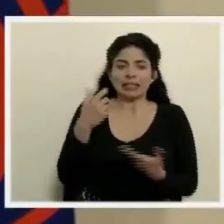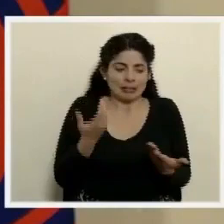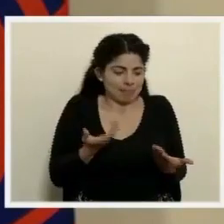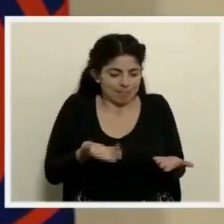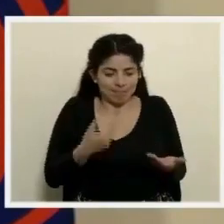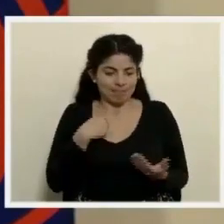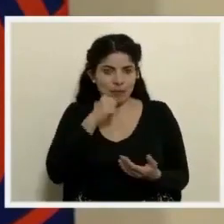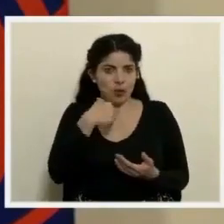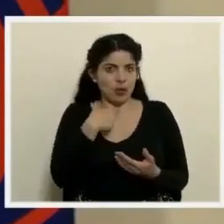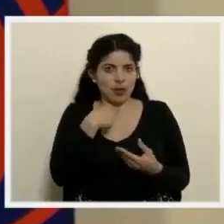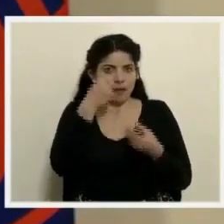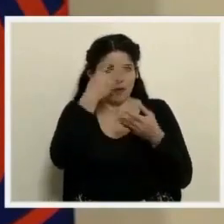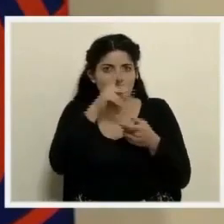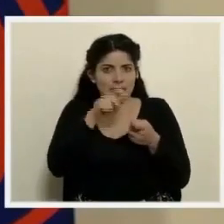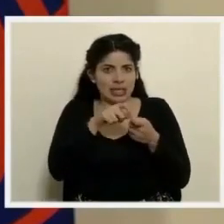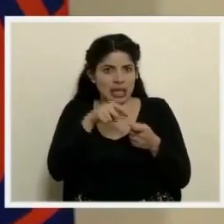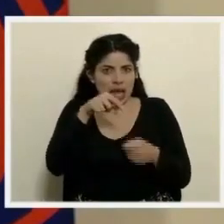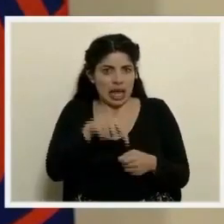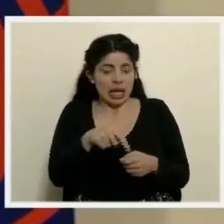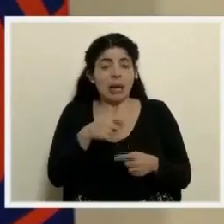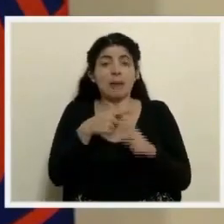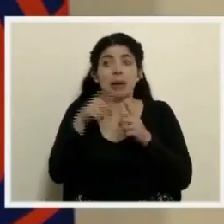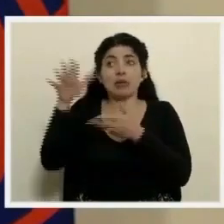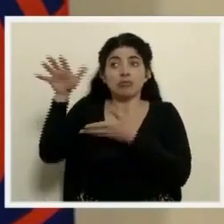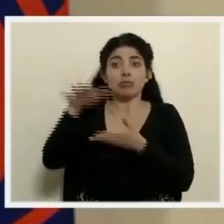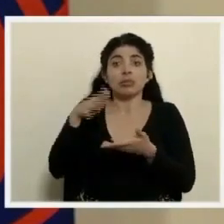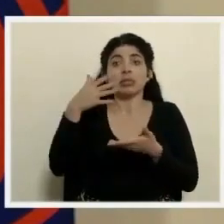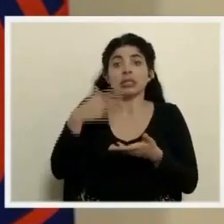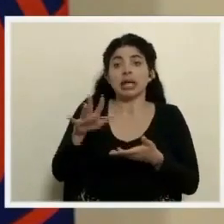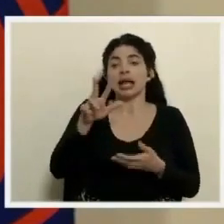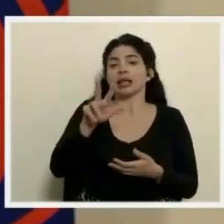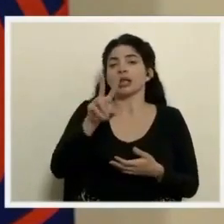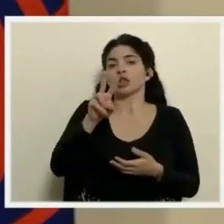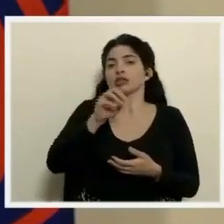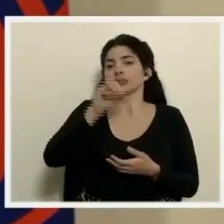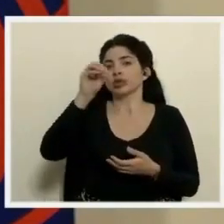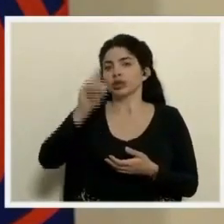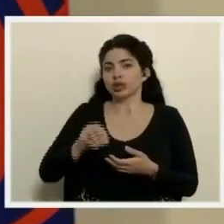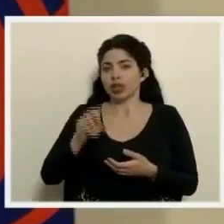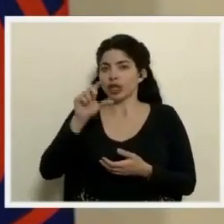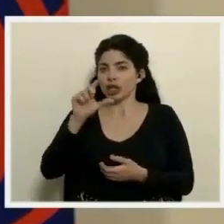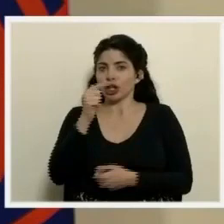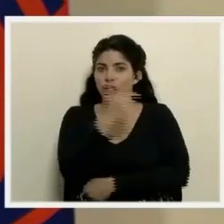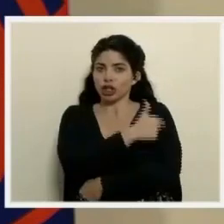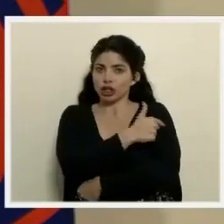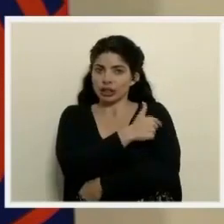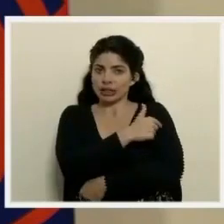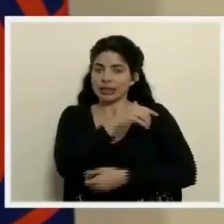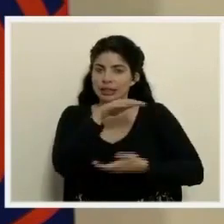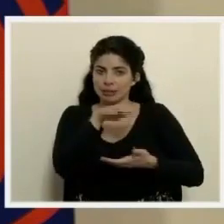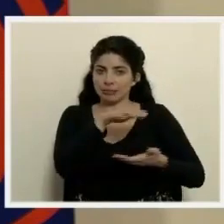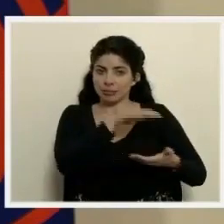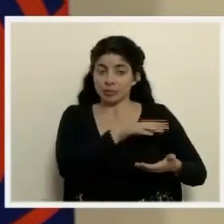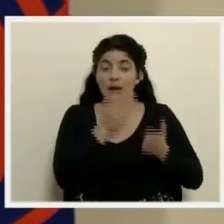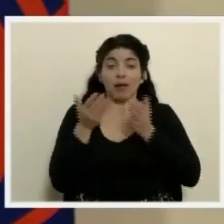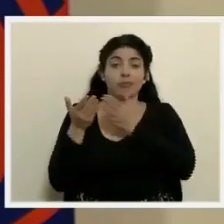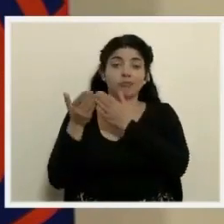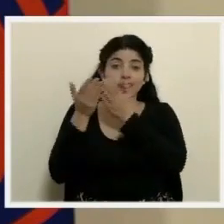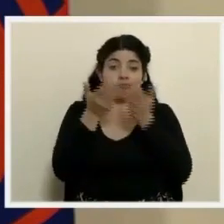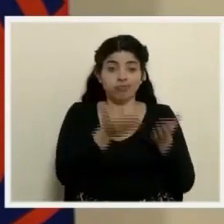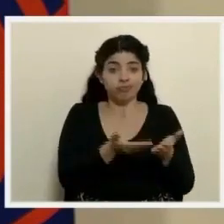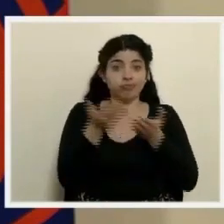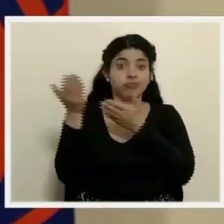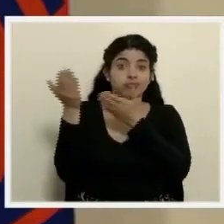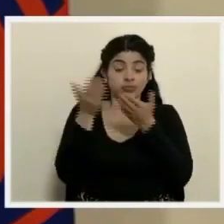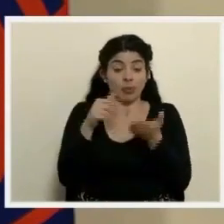preciso en este momento, como le decía, hemos recibido un 32% de las dosis, cada uno de los embarques se